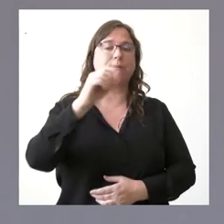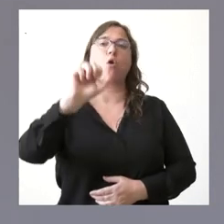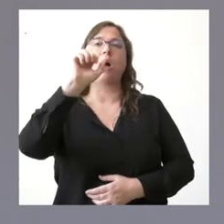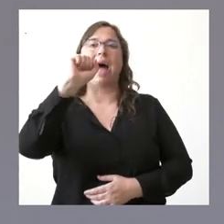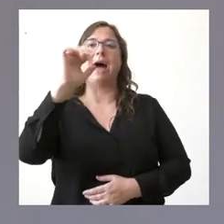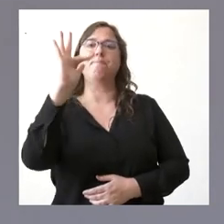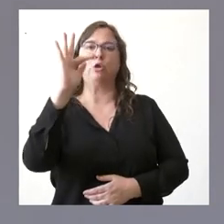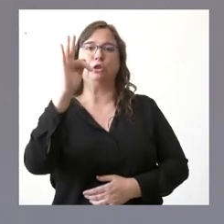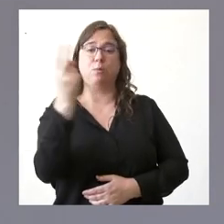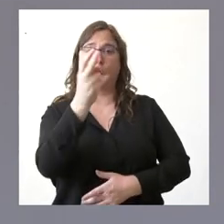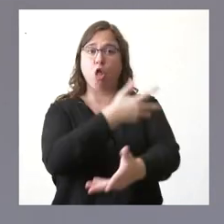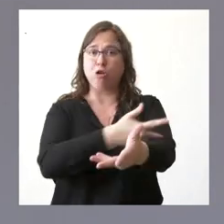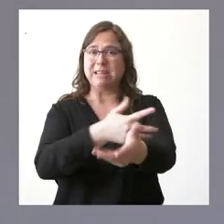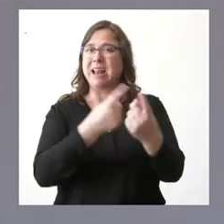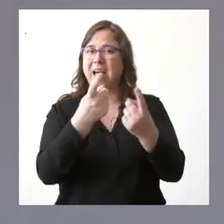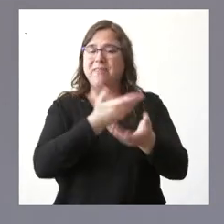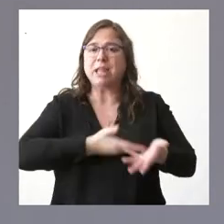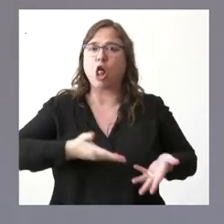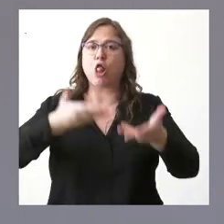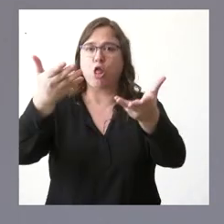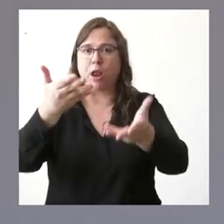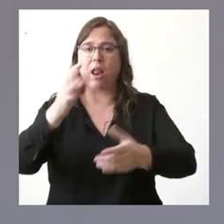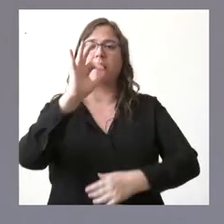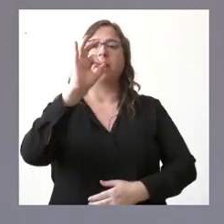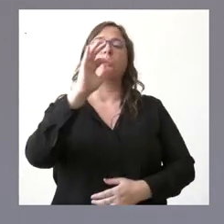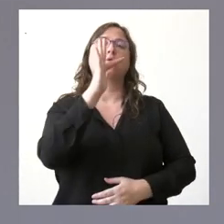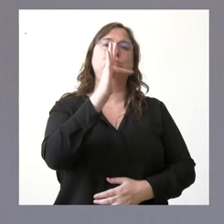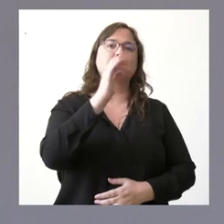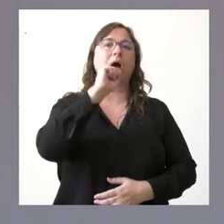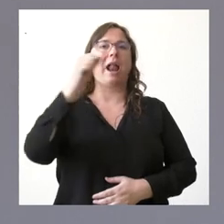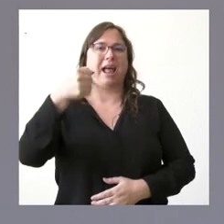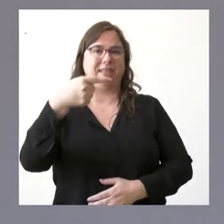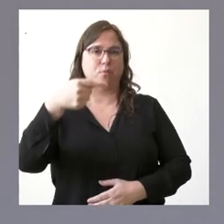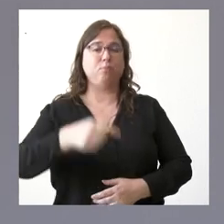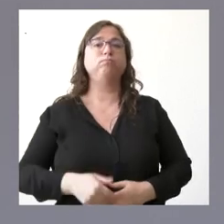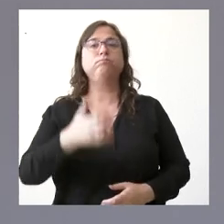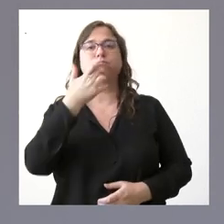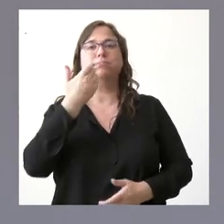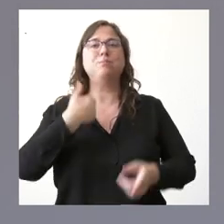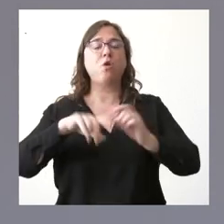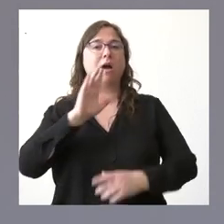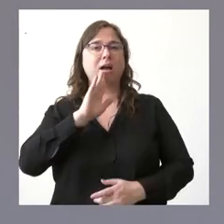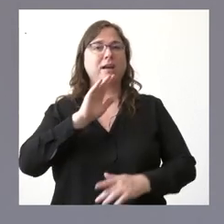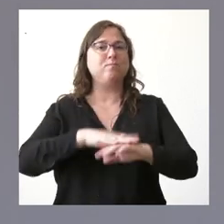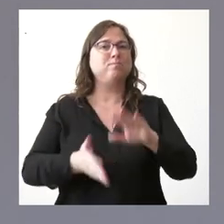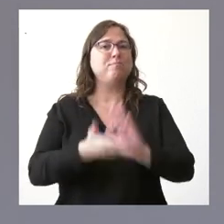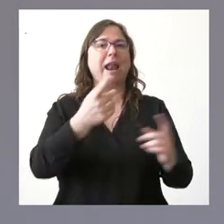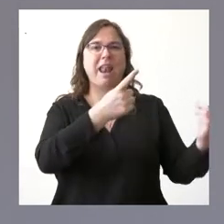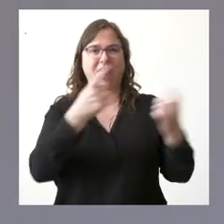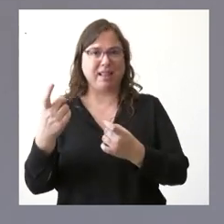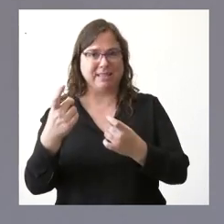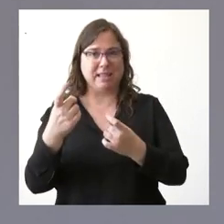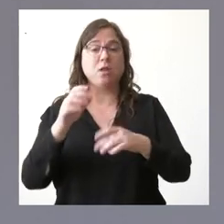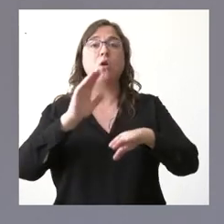Estos dos grupos son los que tenemos más carencia en este momento y vinculado, como les digo, al aumento de las necesidades por el